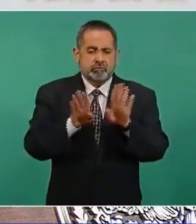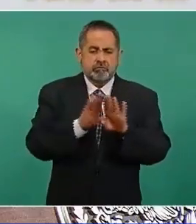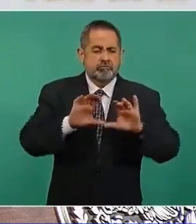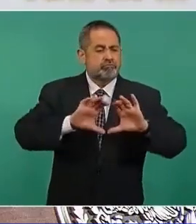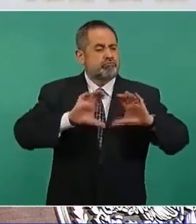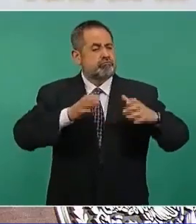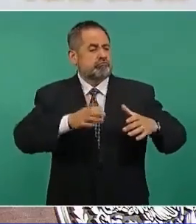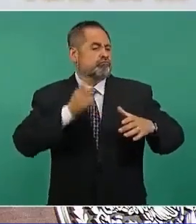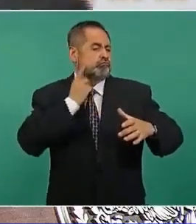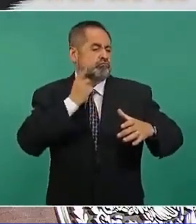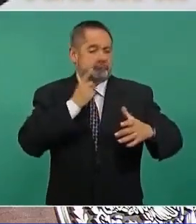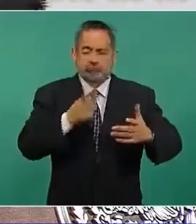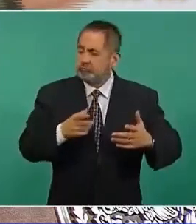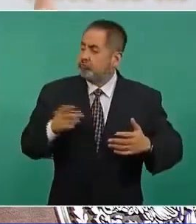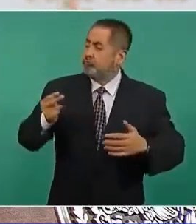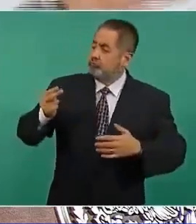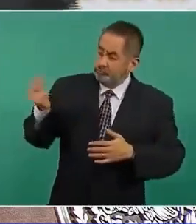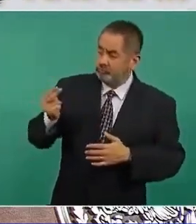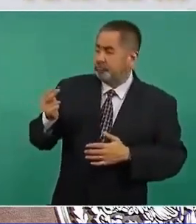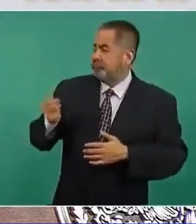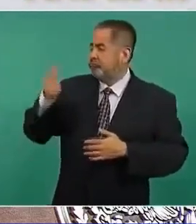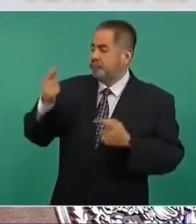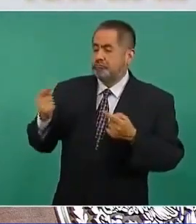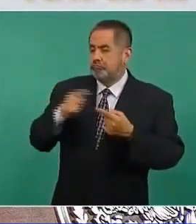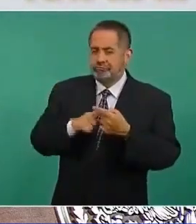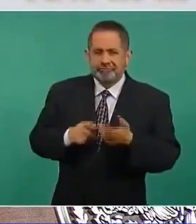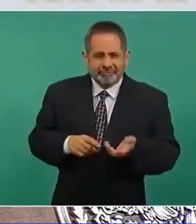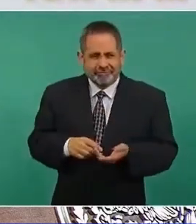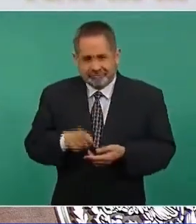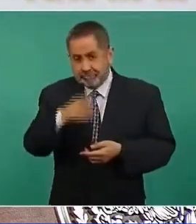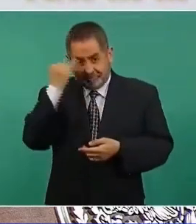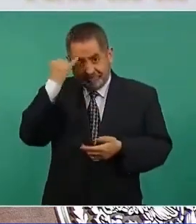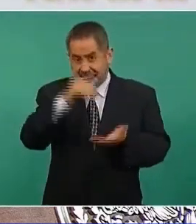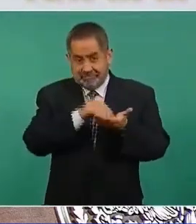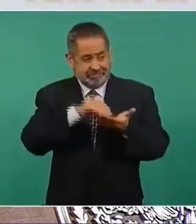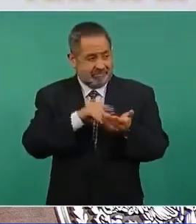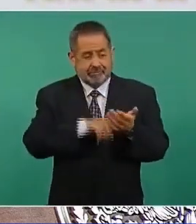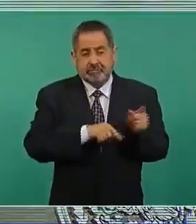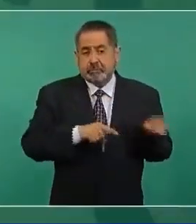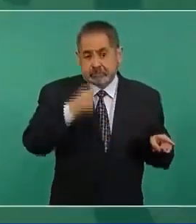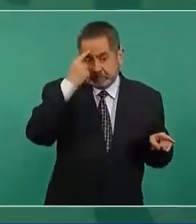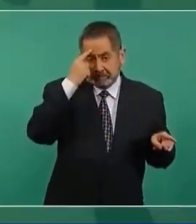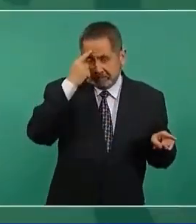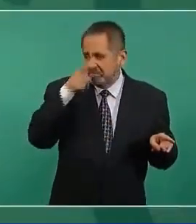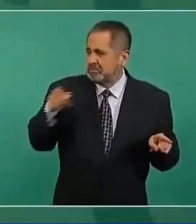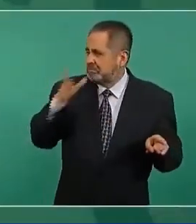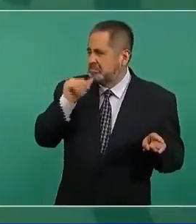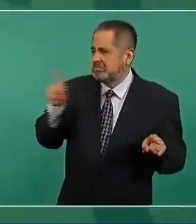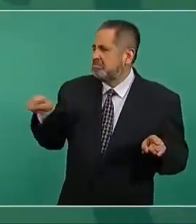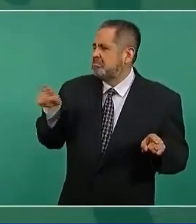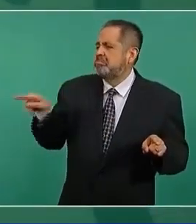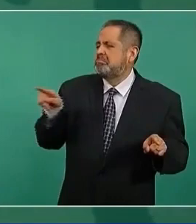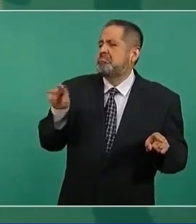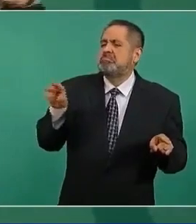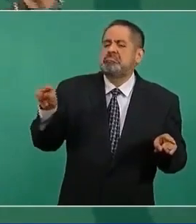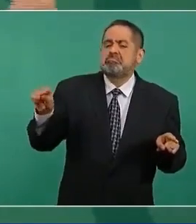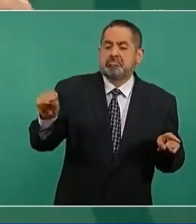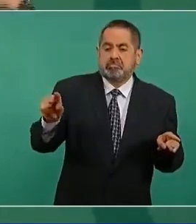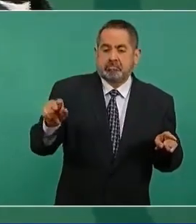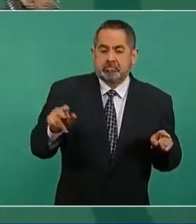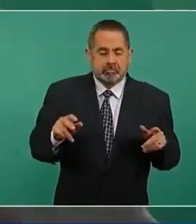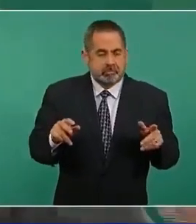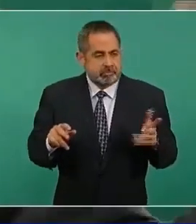Se requiere, y esa es la mentalidad conservadora, se